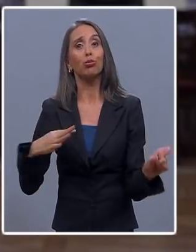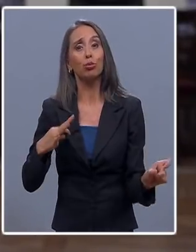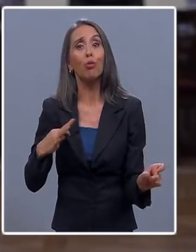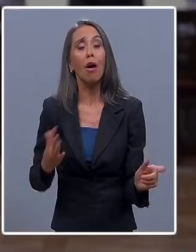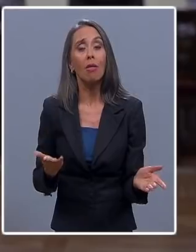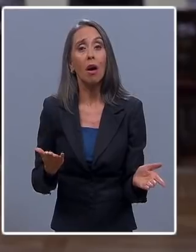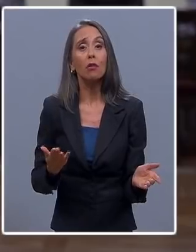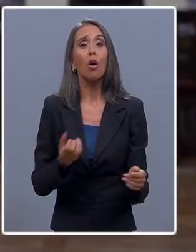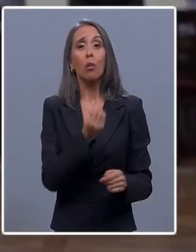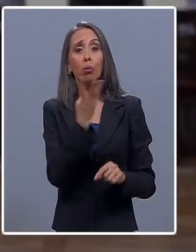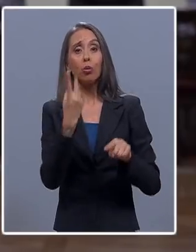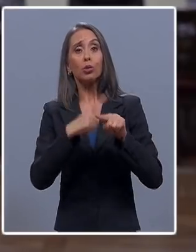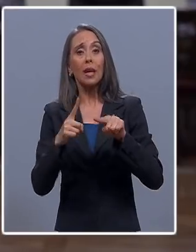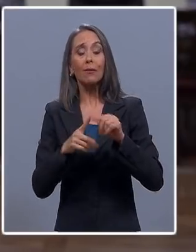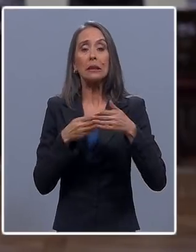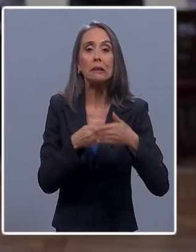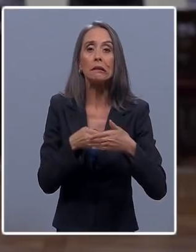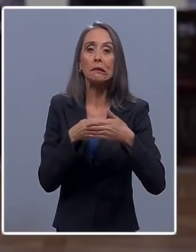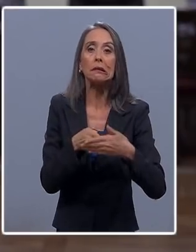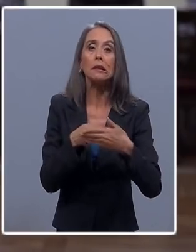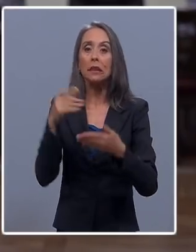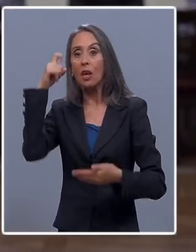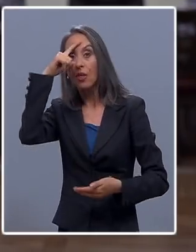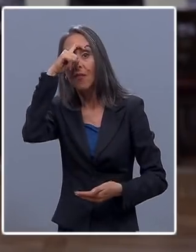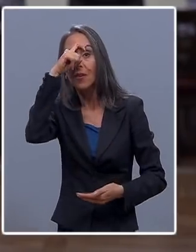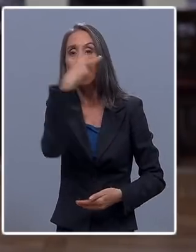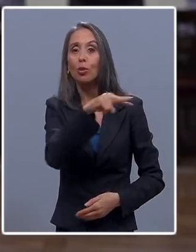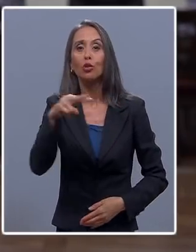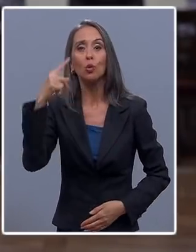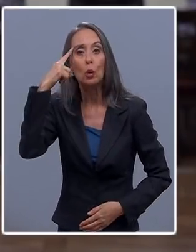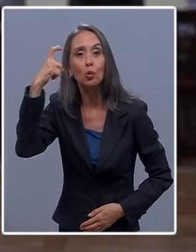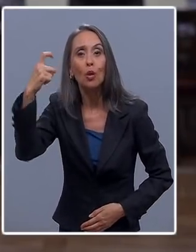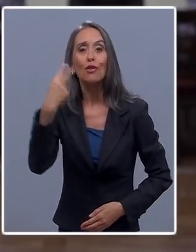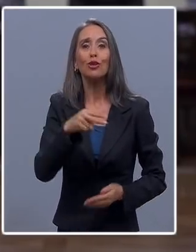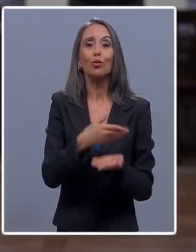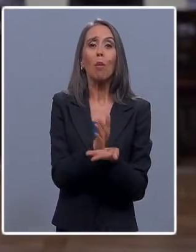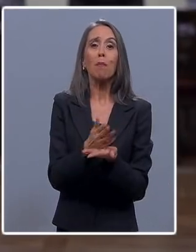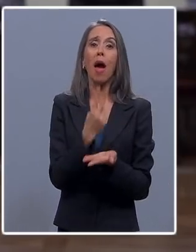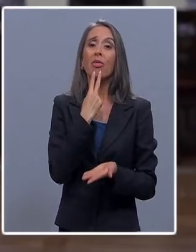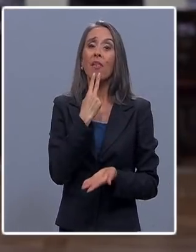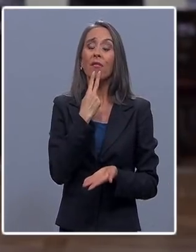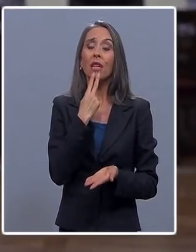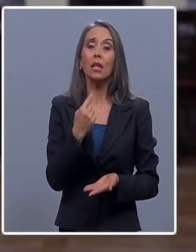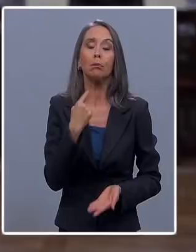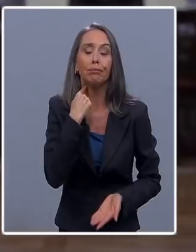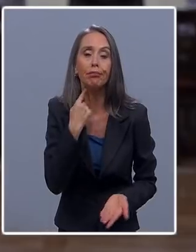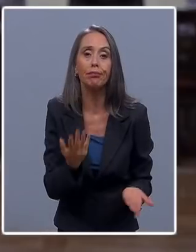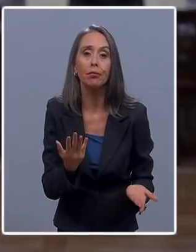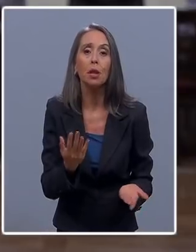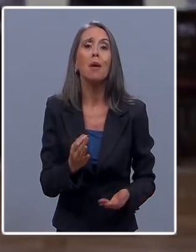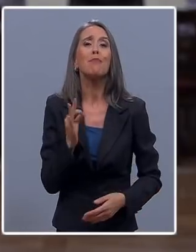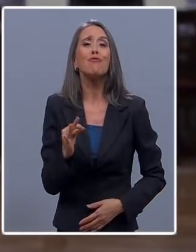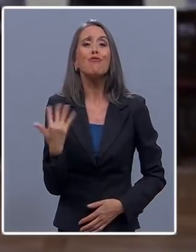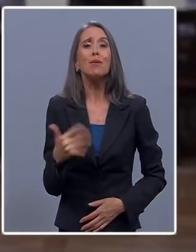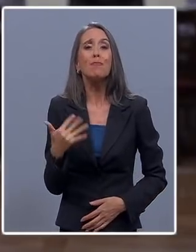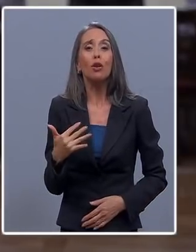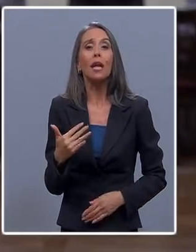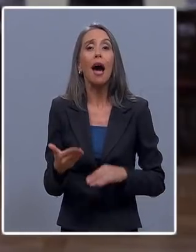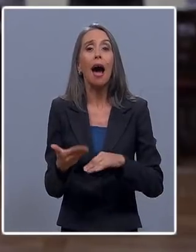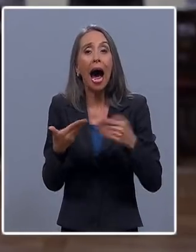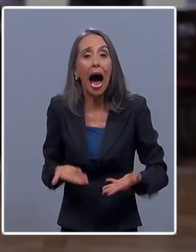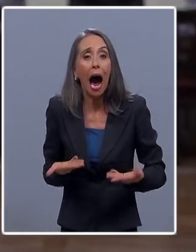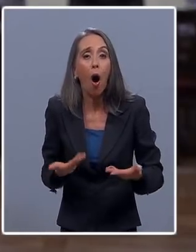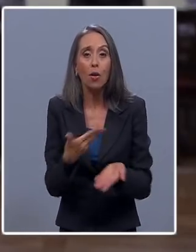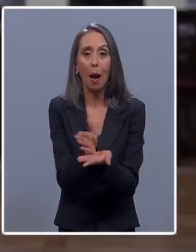veces obstruyendo o dificultando sus sueños y sus planes de vida. Por eso es tan importante prepararnos